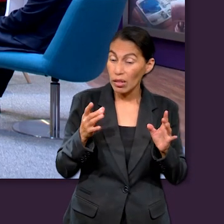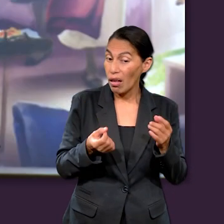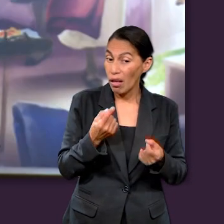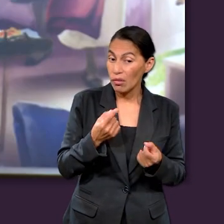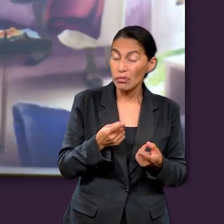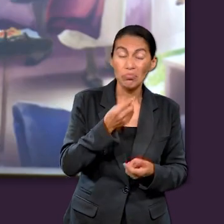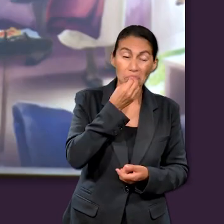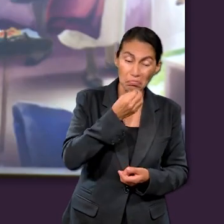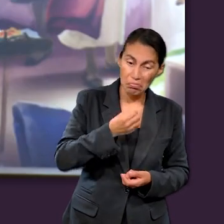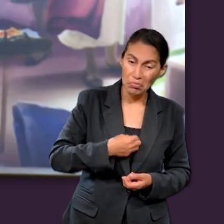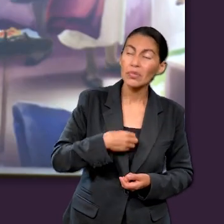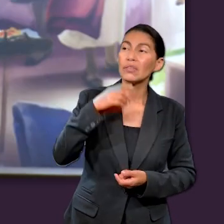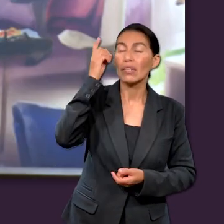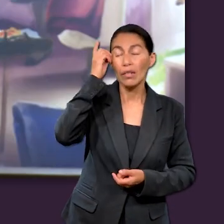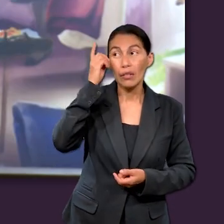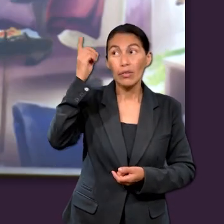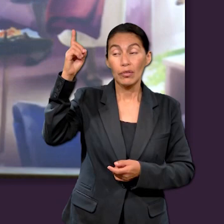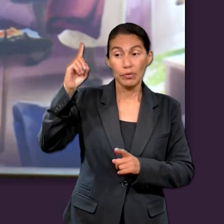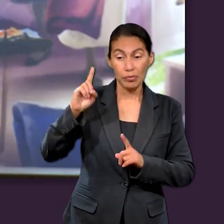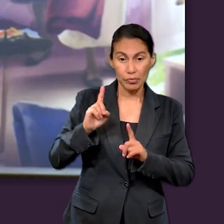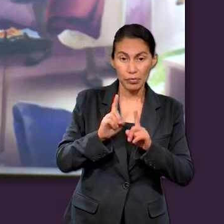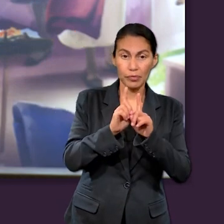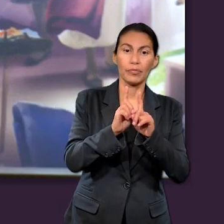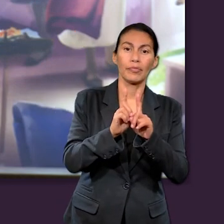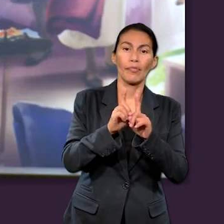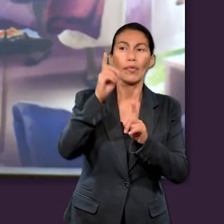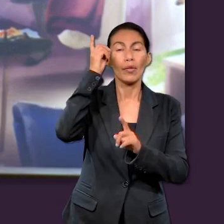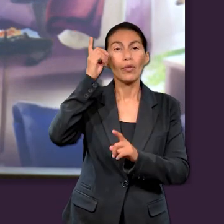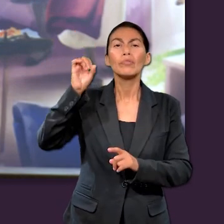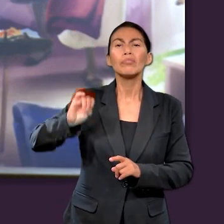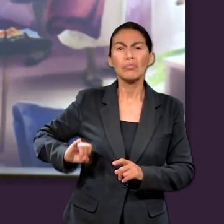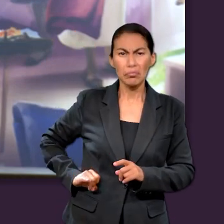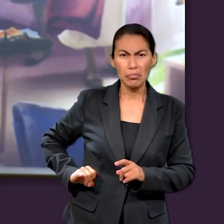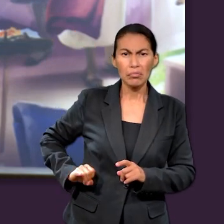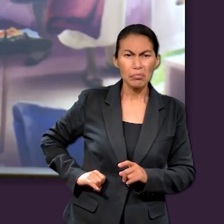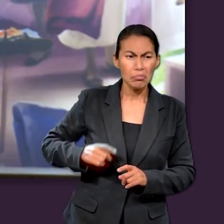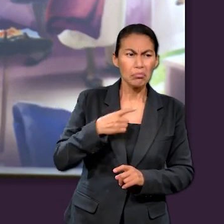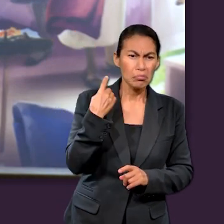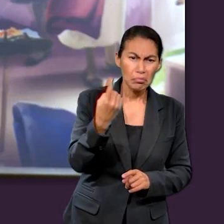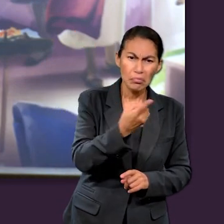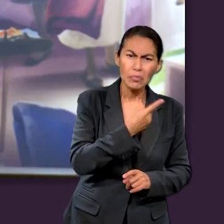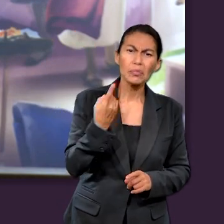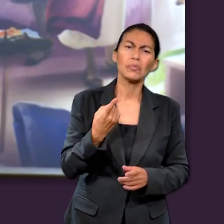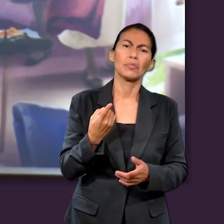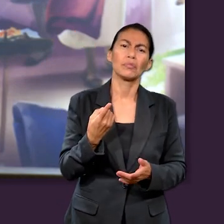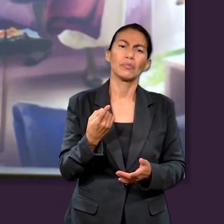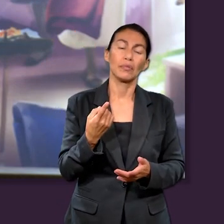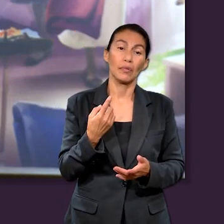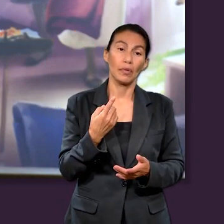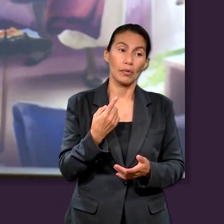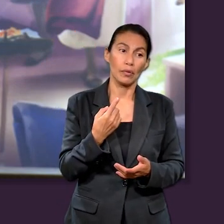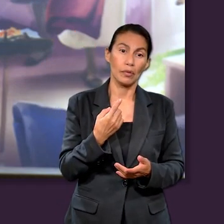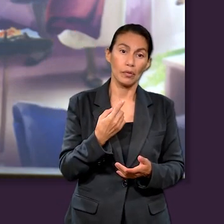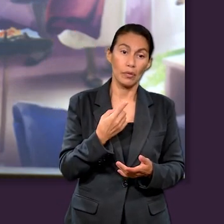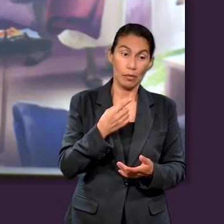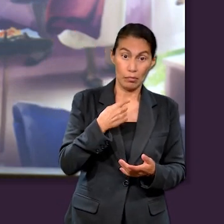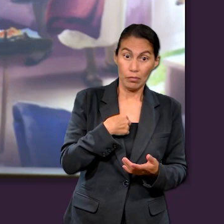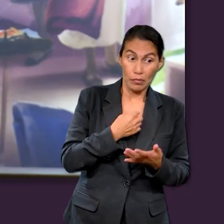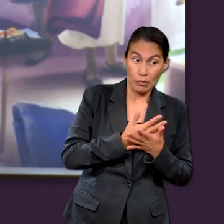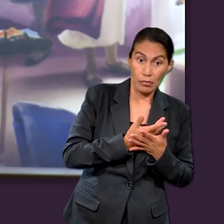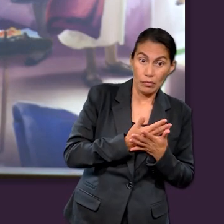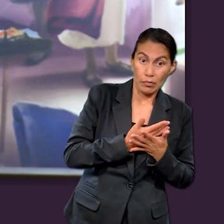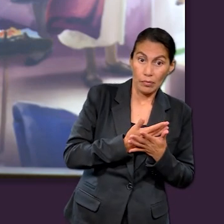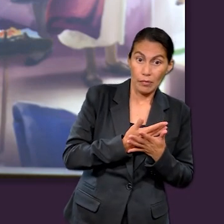sea cual fuere nuestra situación, Dios está allí. Dios tiene interés y en última instancia,